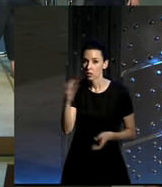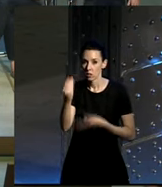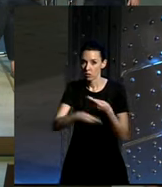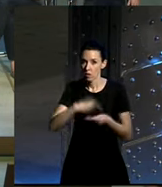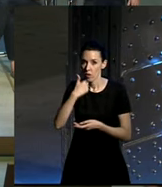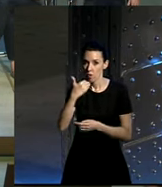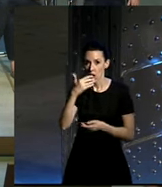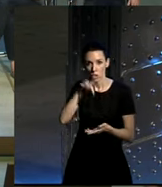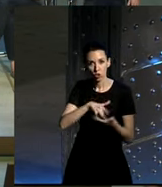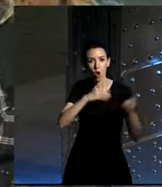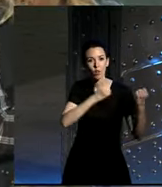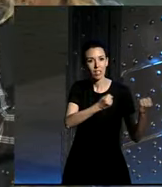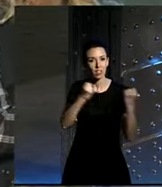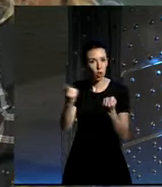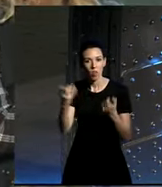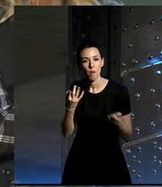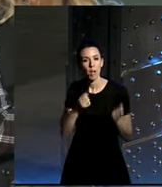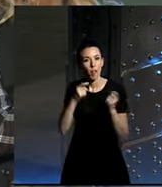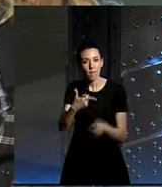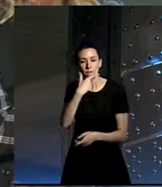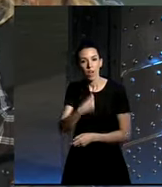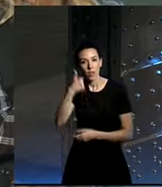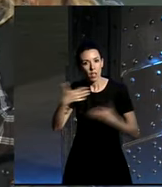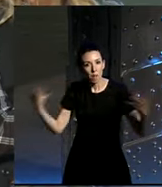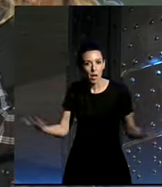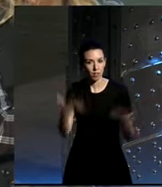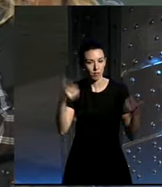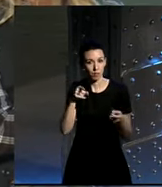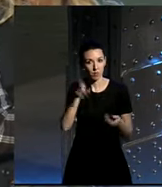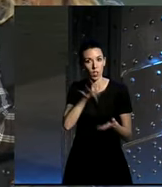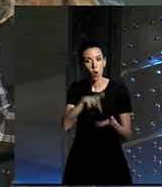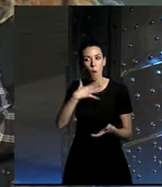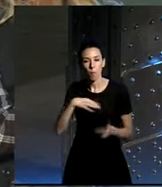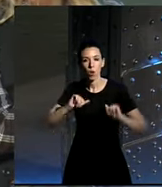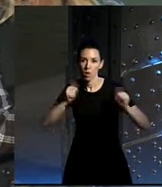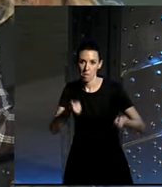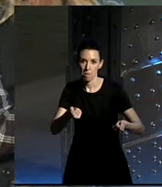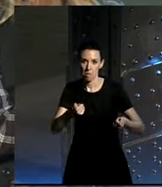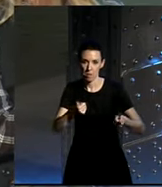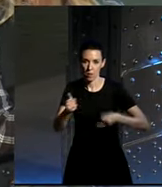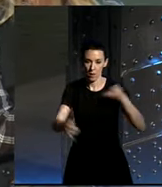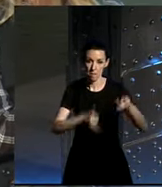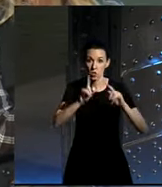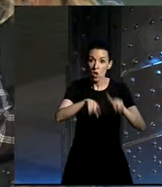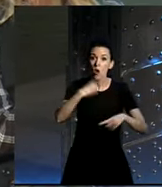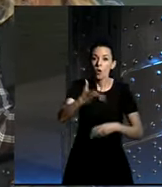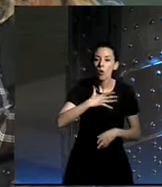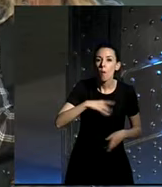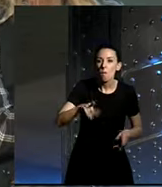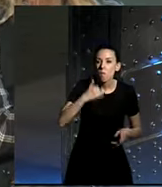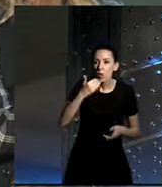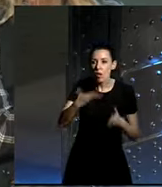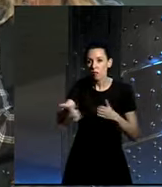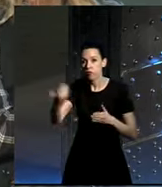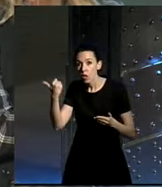algo desde las instituciones hay que facilitar hay que dar un empujón y eso puede ser en un comienzo los carriles bici luego a lo mejor se pueden quitar